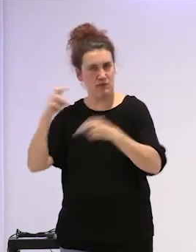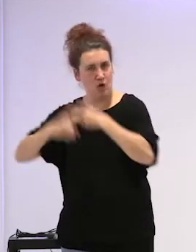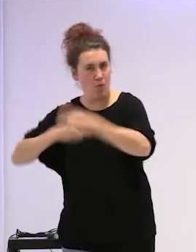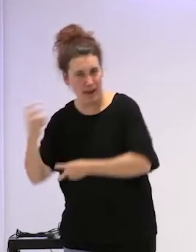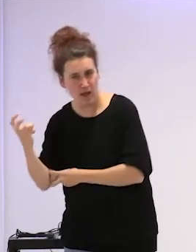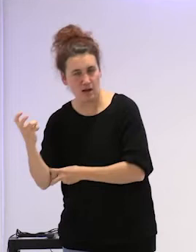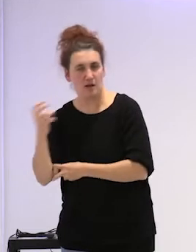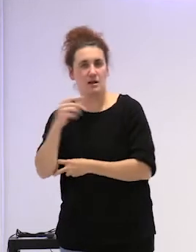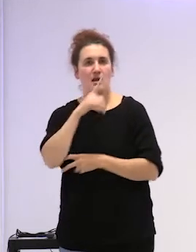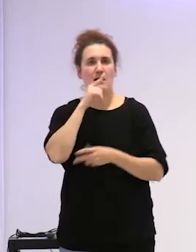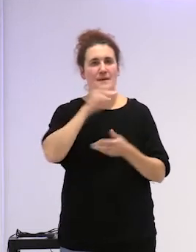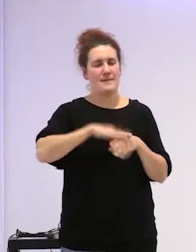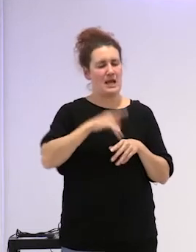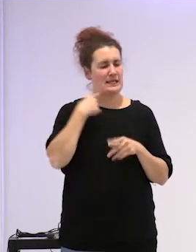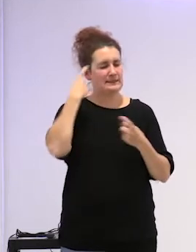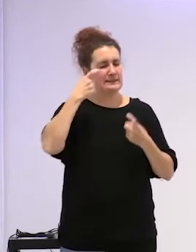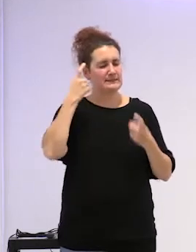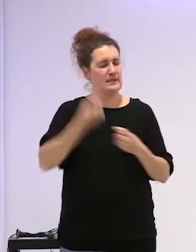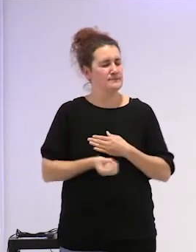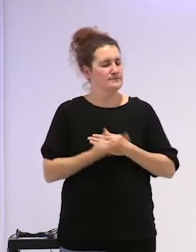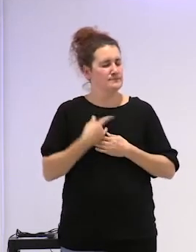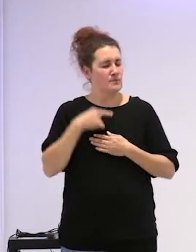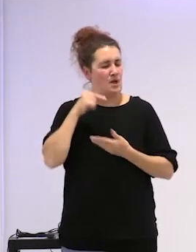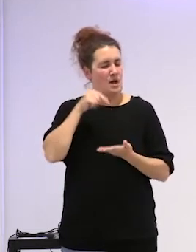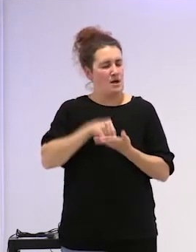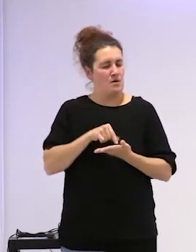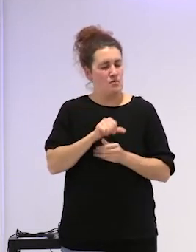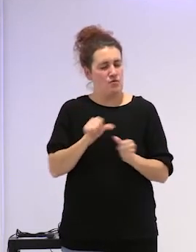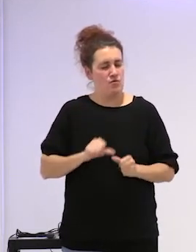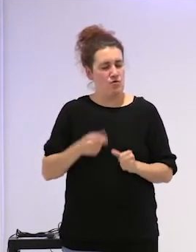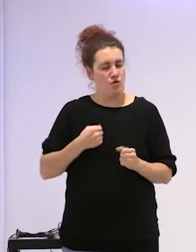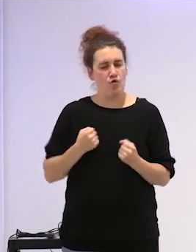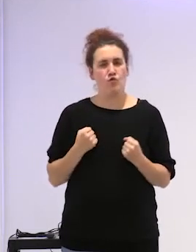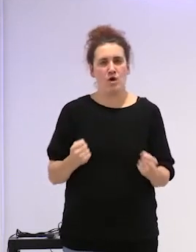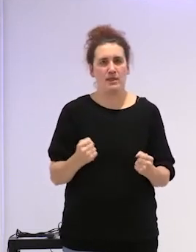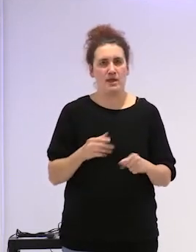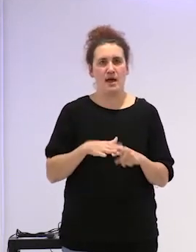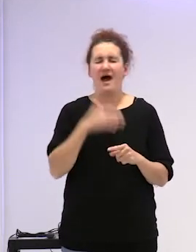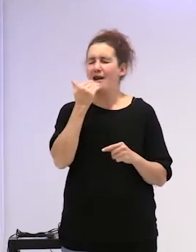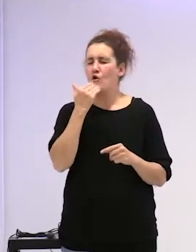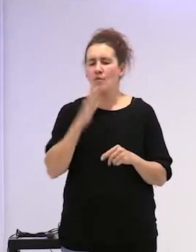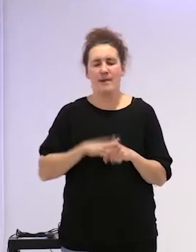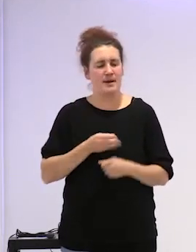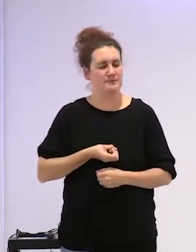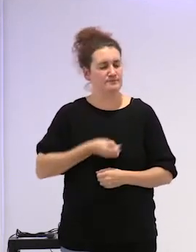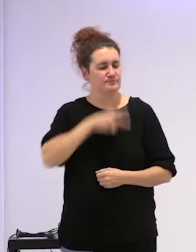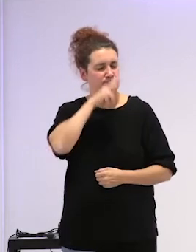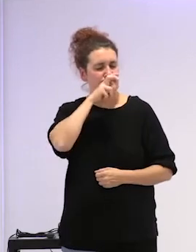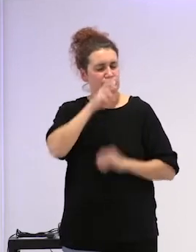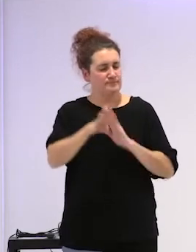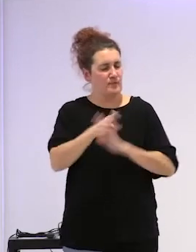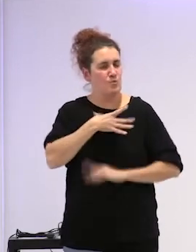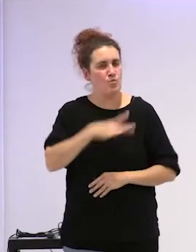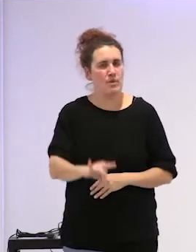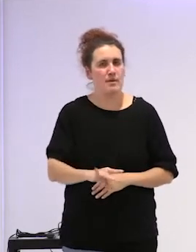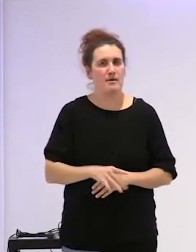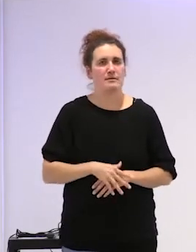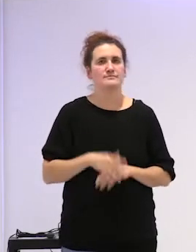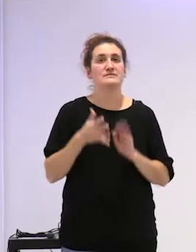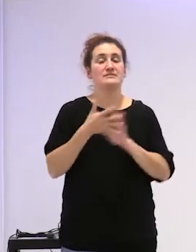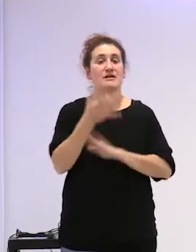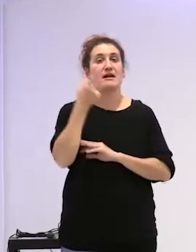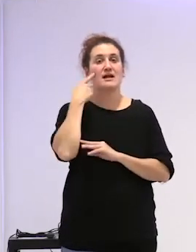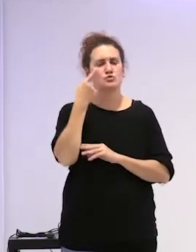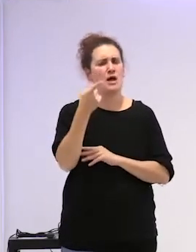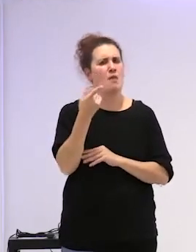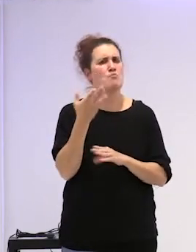generar un punto de fuerza es decir un anclaje que te permita seguir respirando así pues es una propuesta